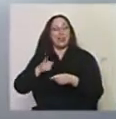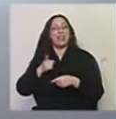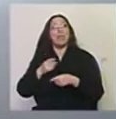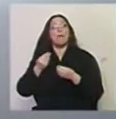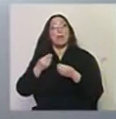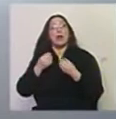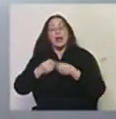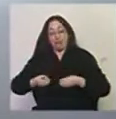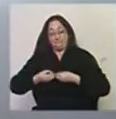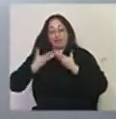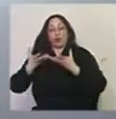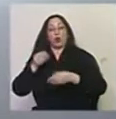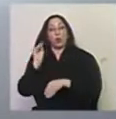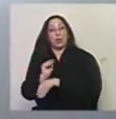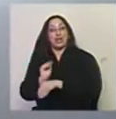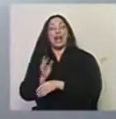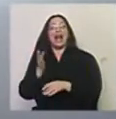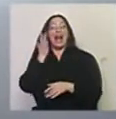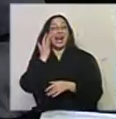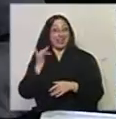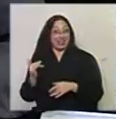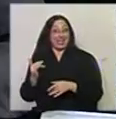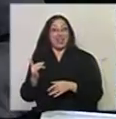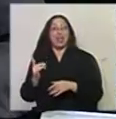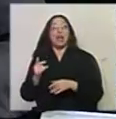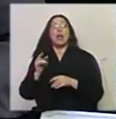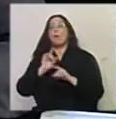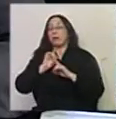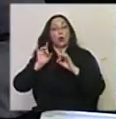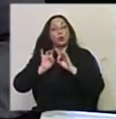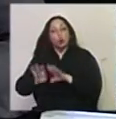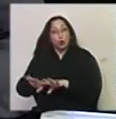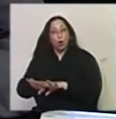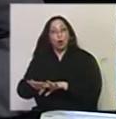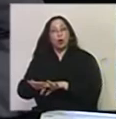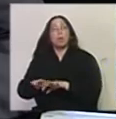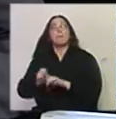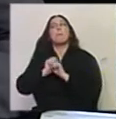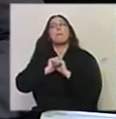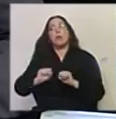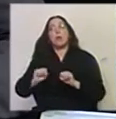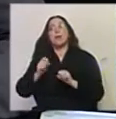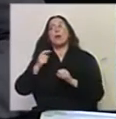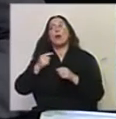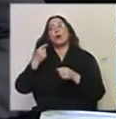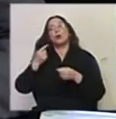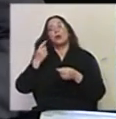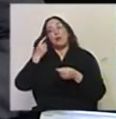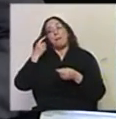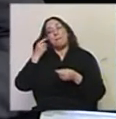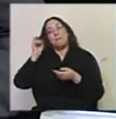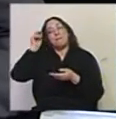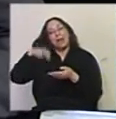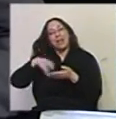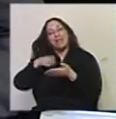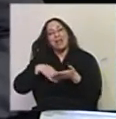través de las expresiones culturales, las artísticas en particular, pero no solo, podemos diseñar o podemos interpretar